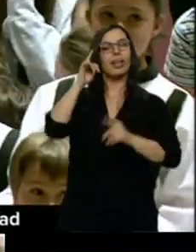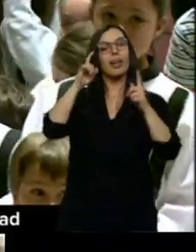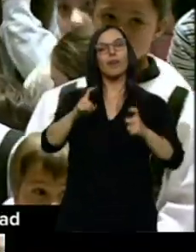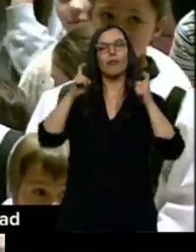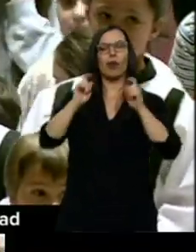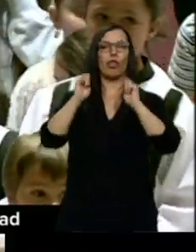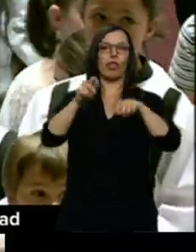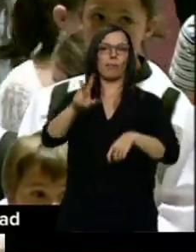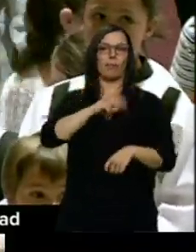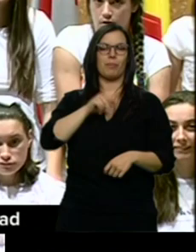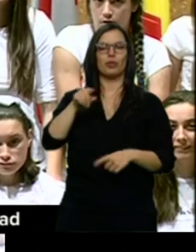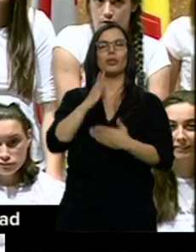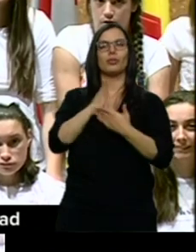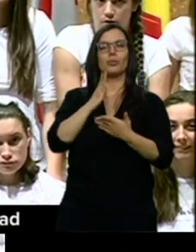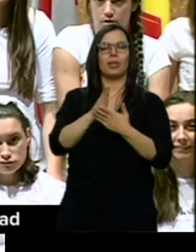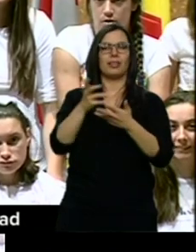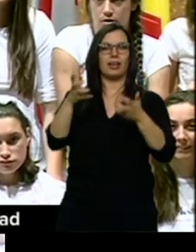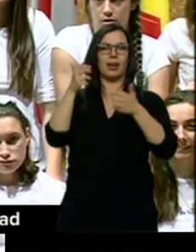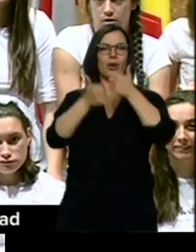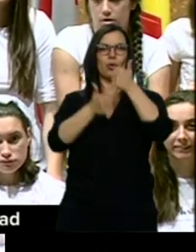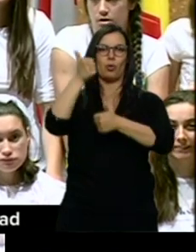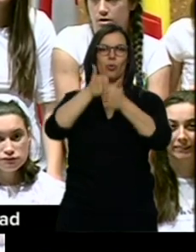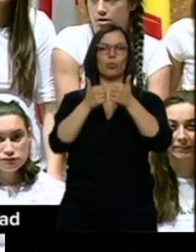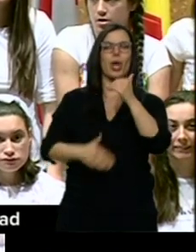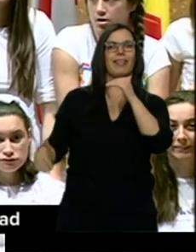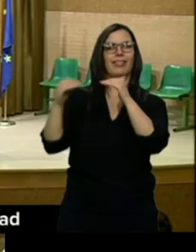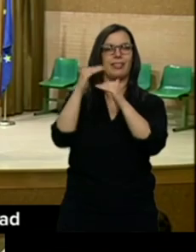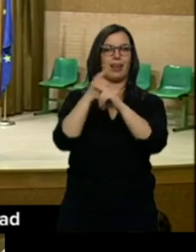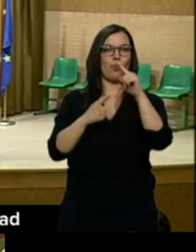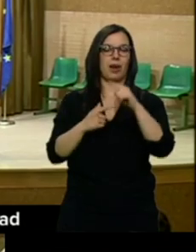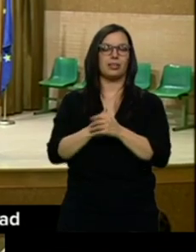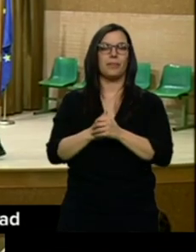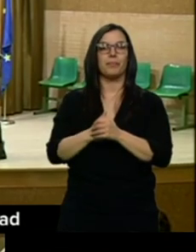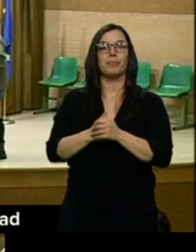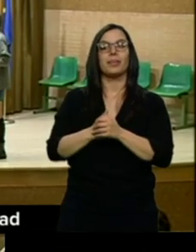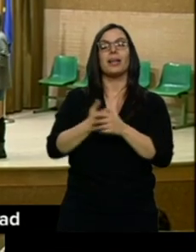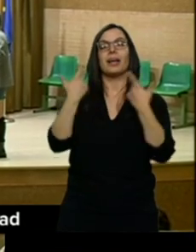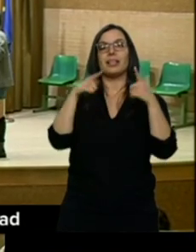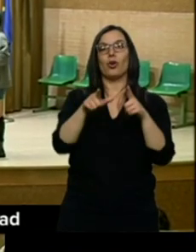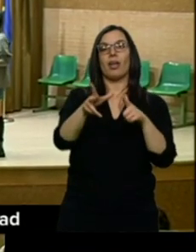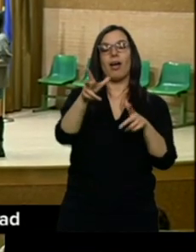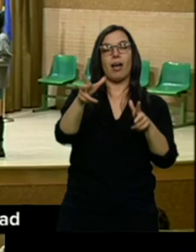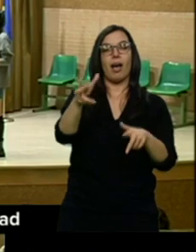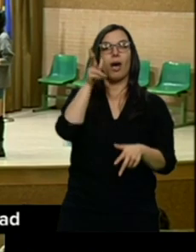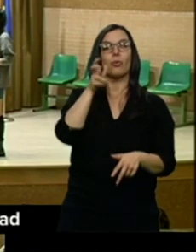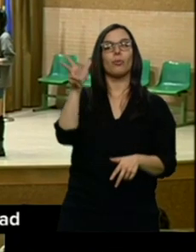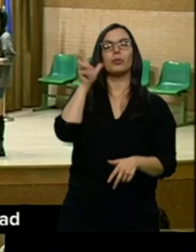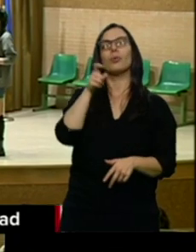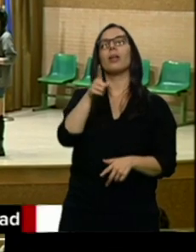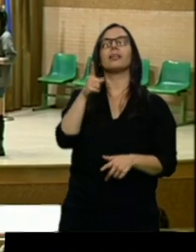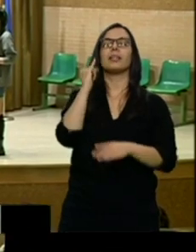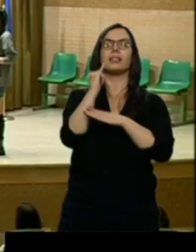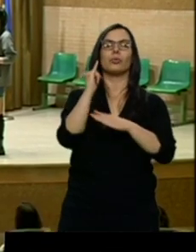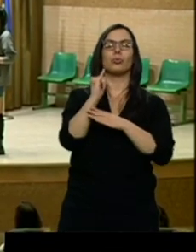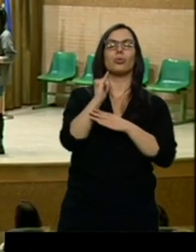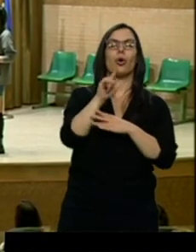Son los estudiantes ganadores del concurso Entre Iguales. En la categoría de audiovisuales ha ganado el Instituto José Jiménez Lozano en Valladolid.